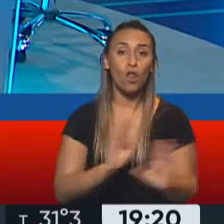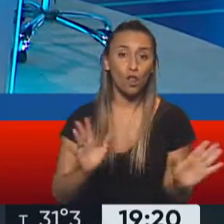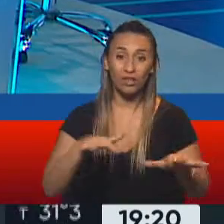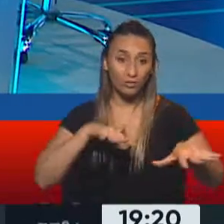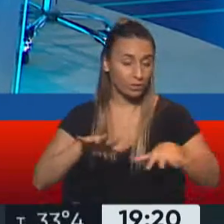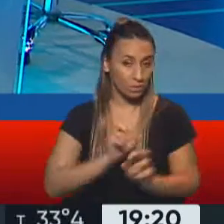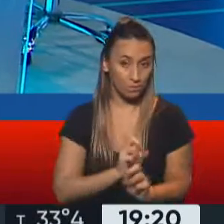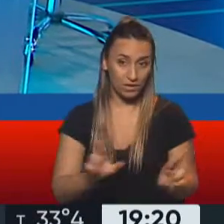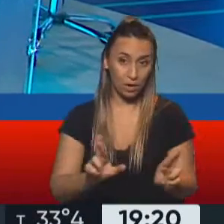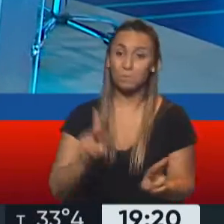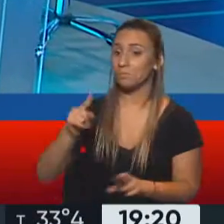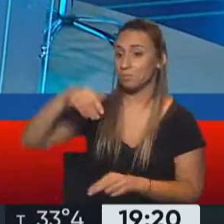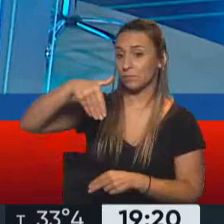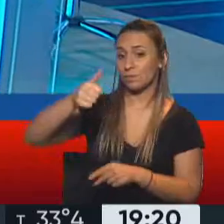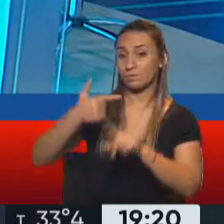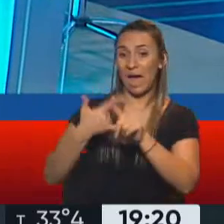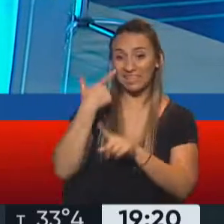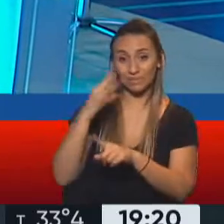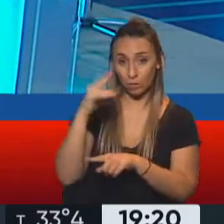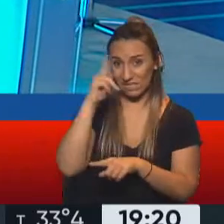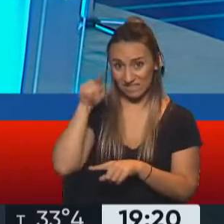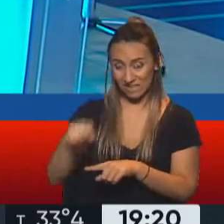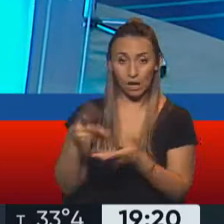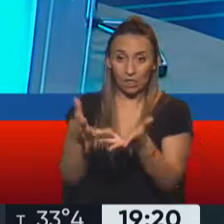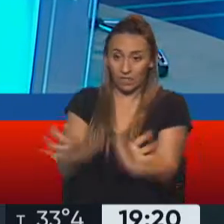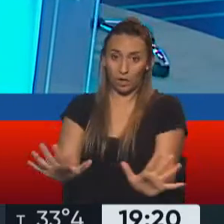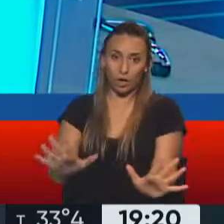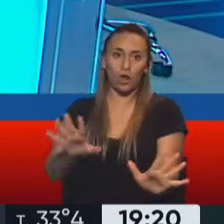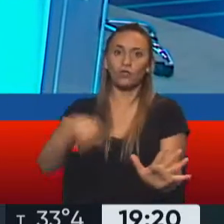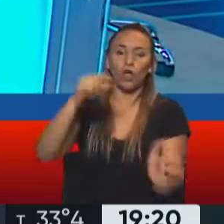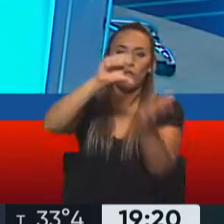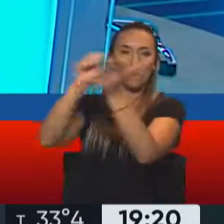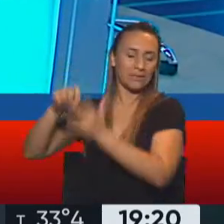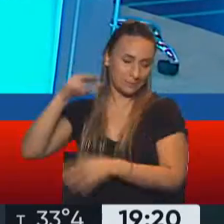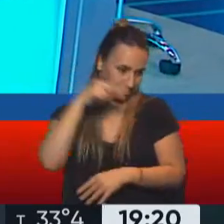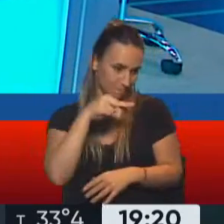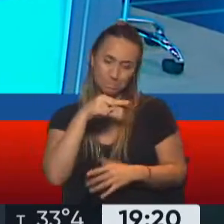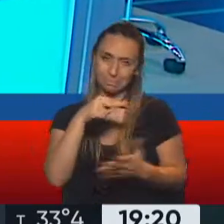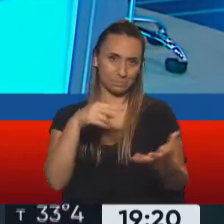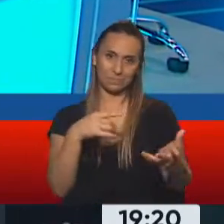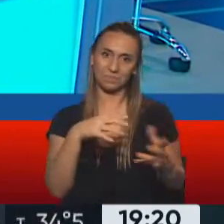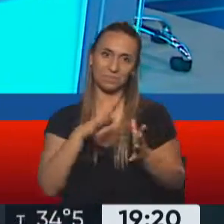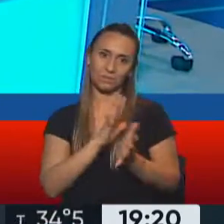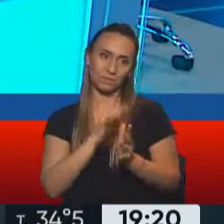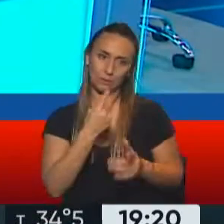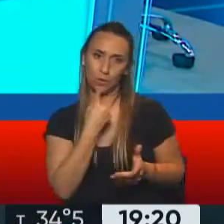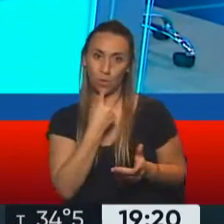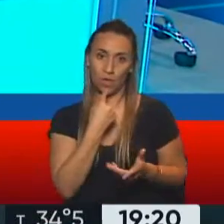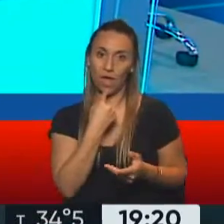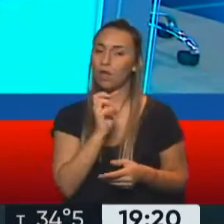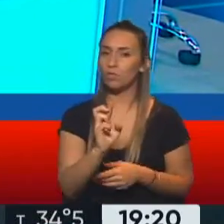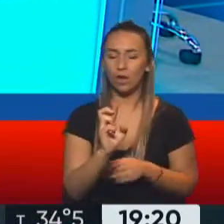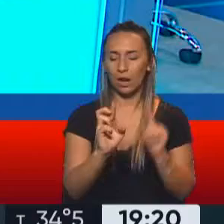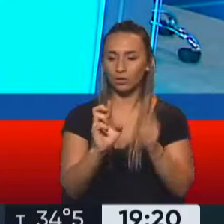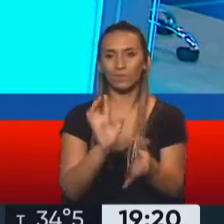gesto de Máximo, es decir, la renuncia a la presidencia de bloque, generó temor en los mercados y puso tensión nuevamente sobre el dólar. Es decir, acá aparece una versión distinta a la de